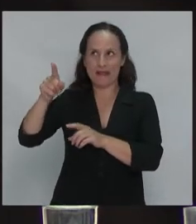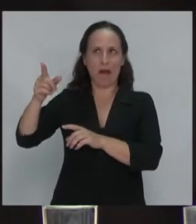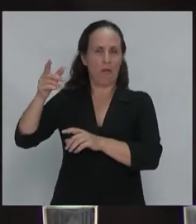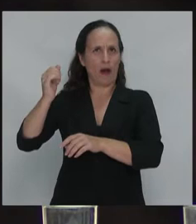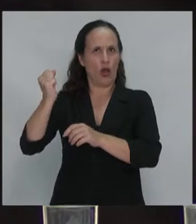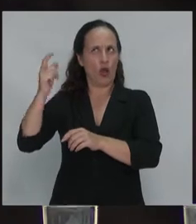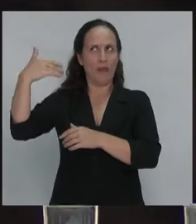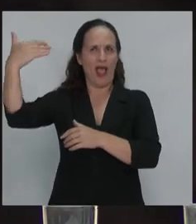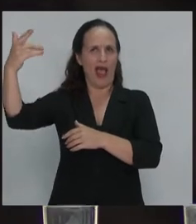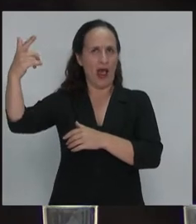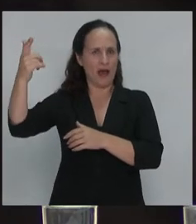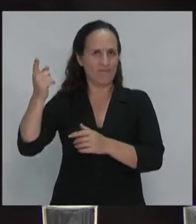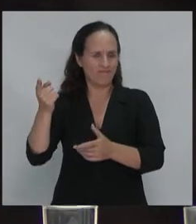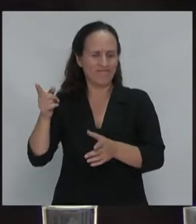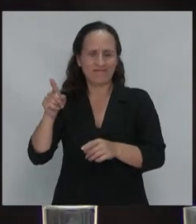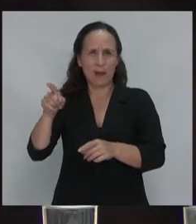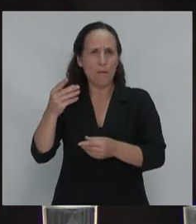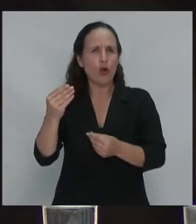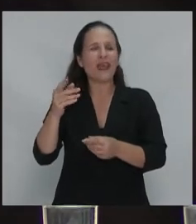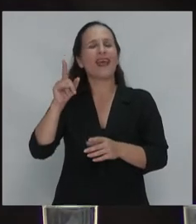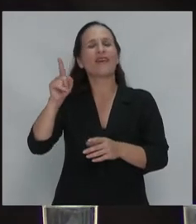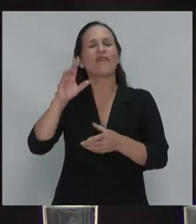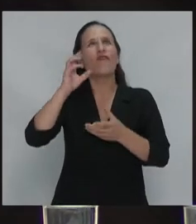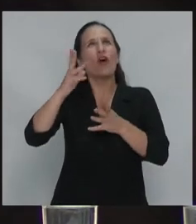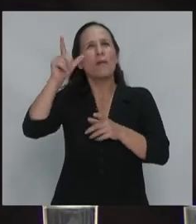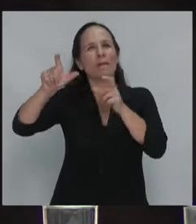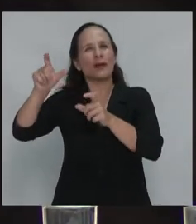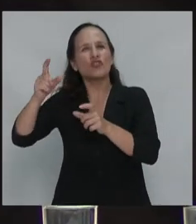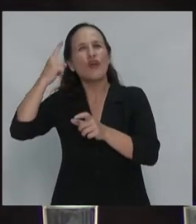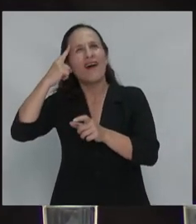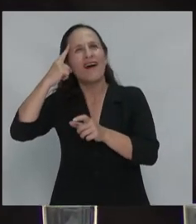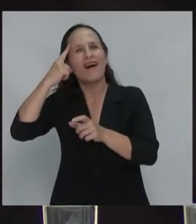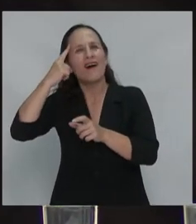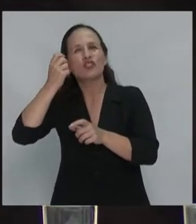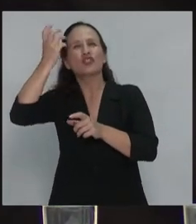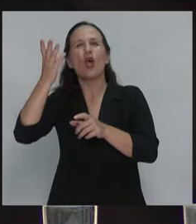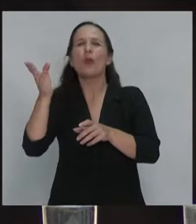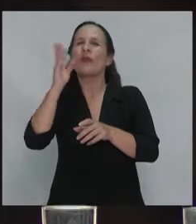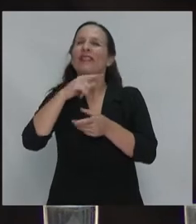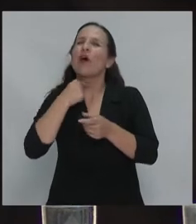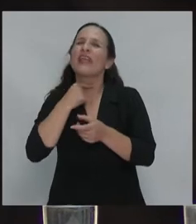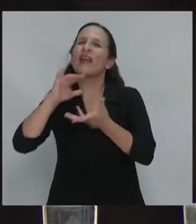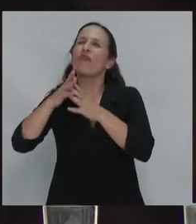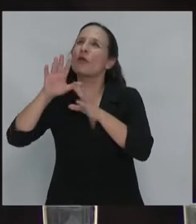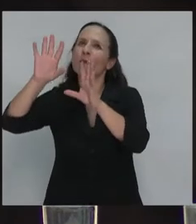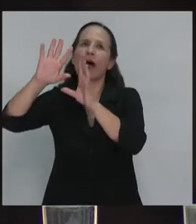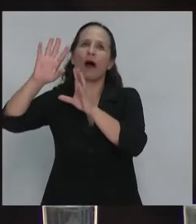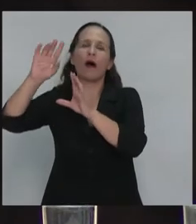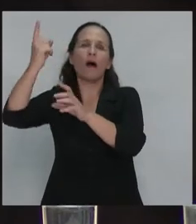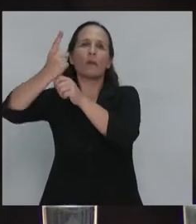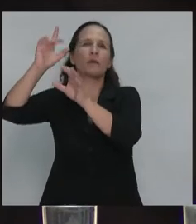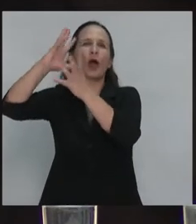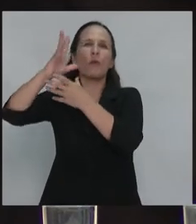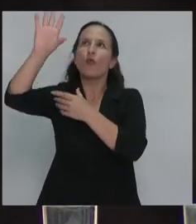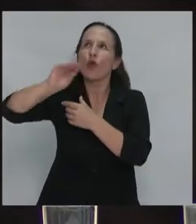decadente porque tiene una mirada de imitación al primer mundo de imitación a occidente